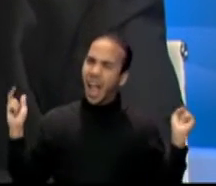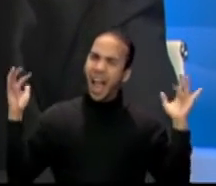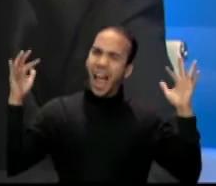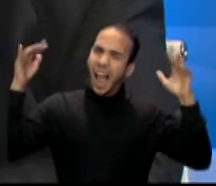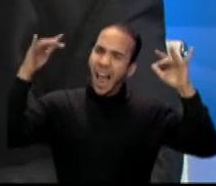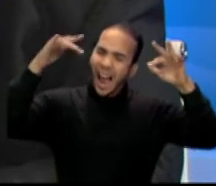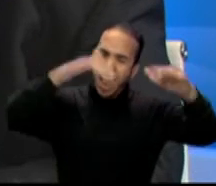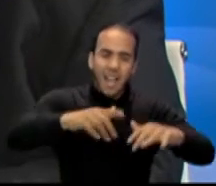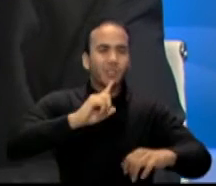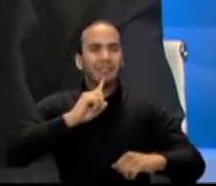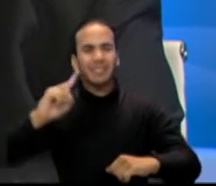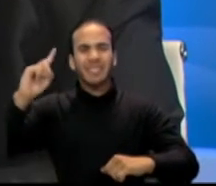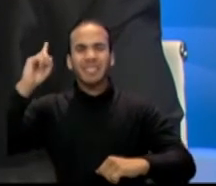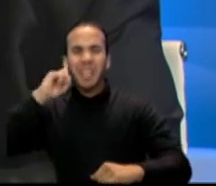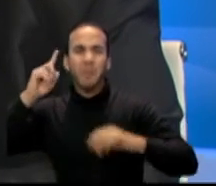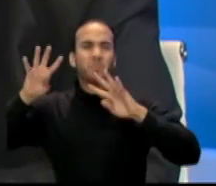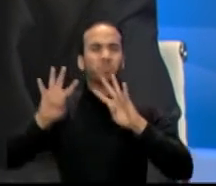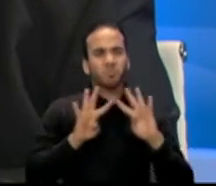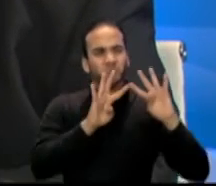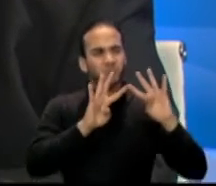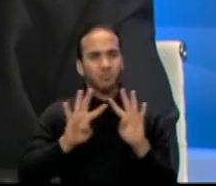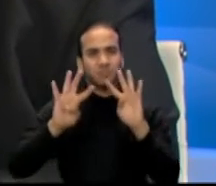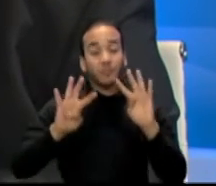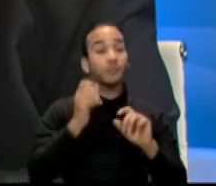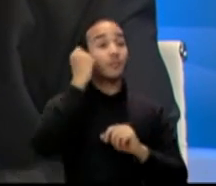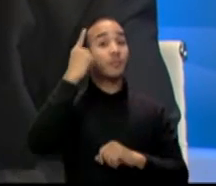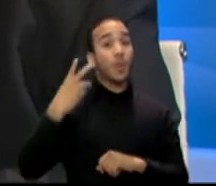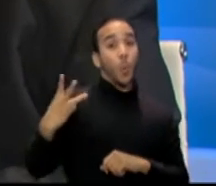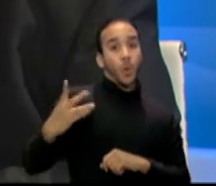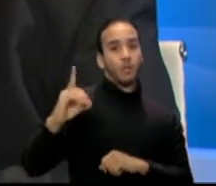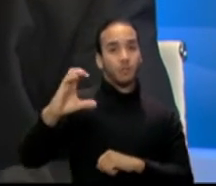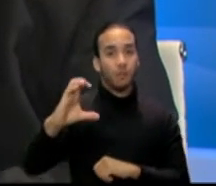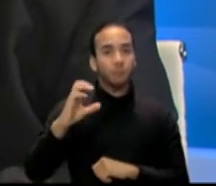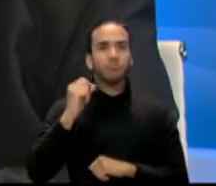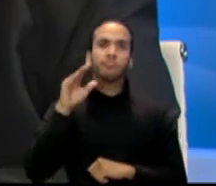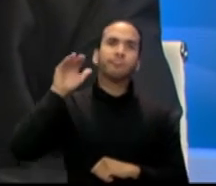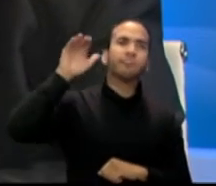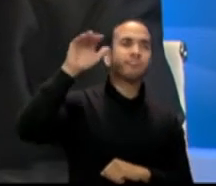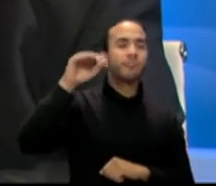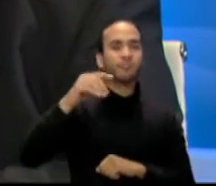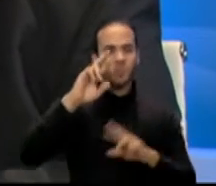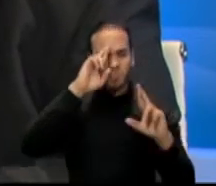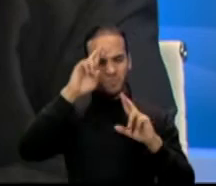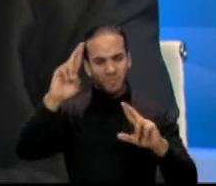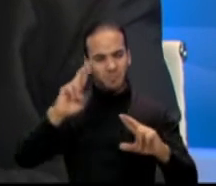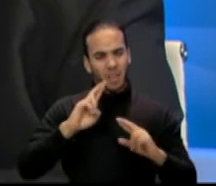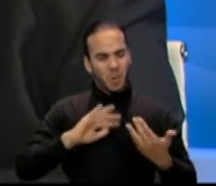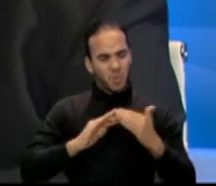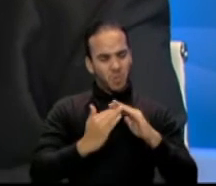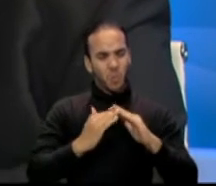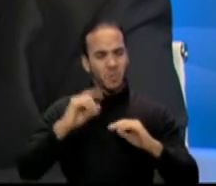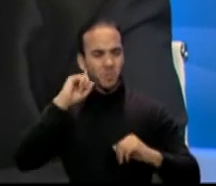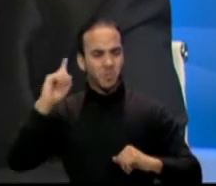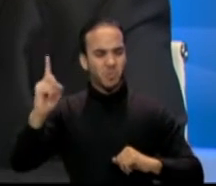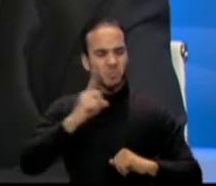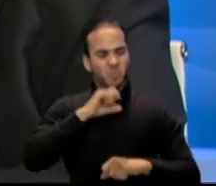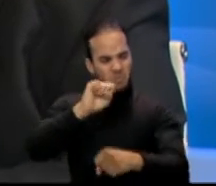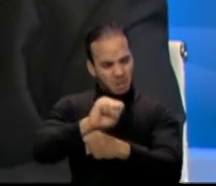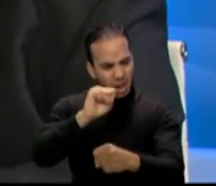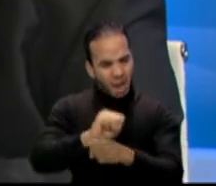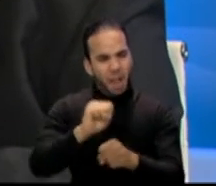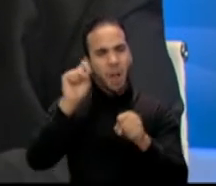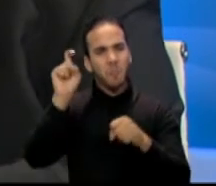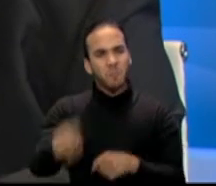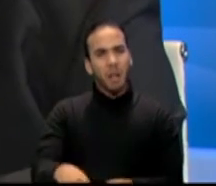miles de personas sordas se congregaron en Washington para solicitar que se respetara el derecho a que los sordos tengan un trabajo remunerado,